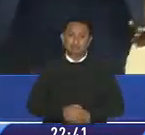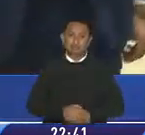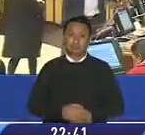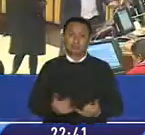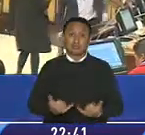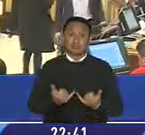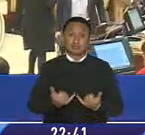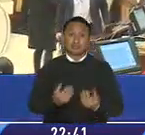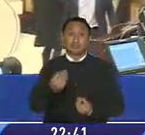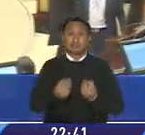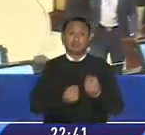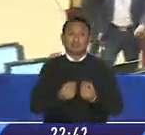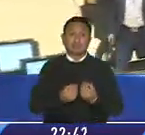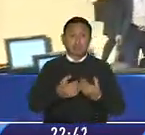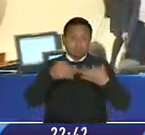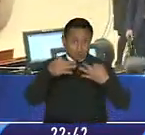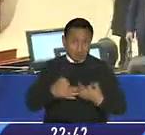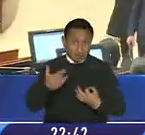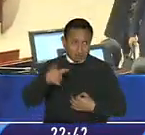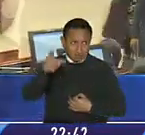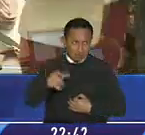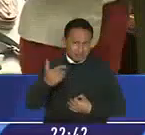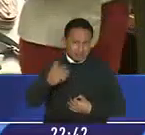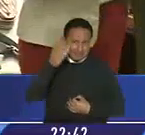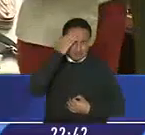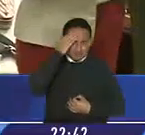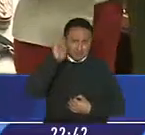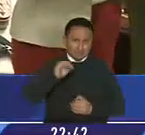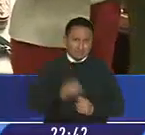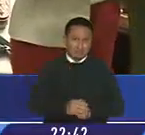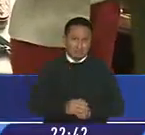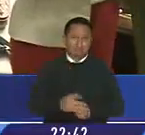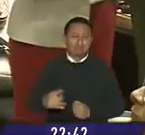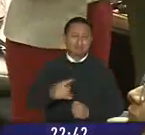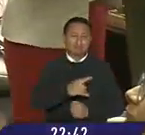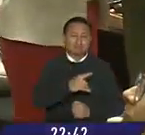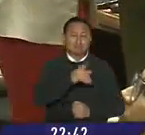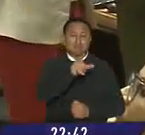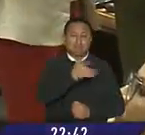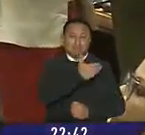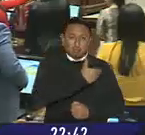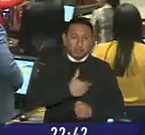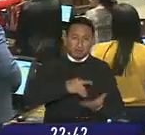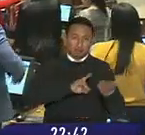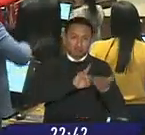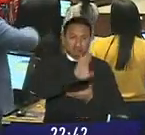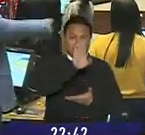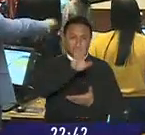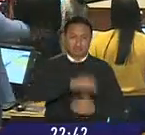esperar para confirmar lo que a voces y susurros y así adelanta en los pasillos de la legislatura